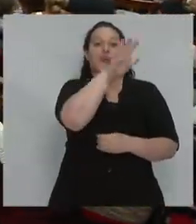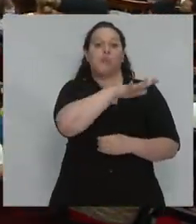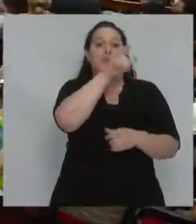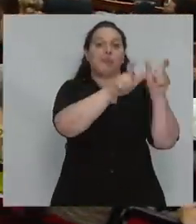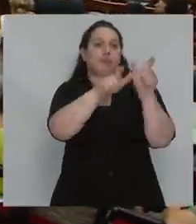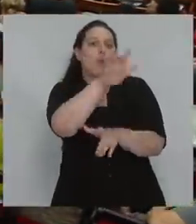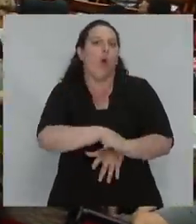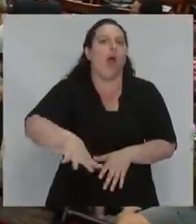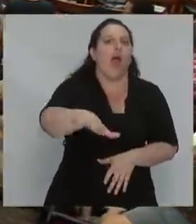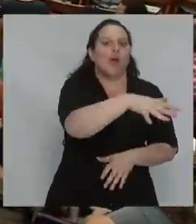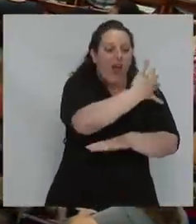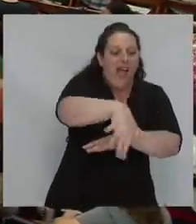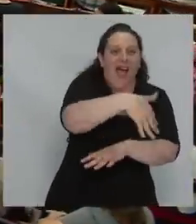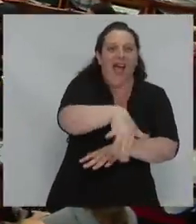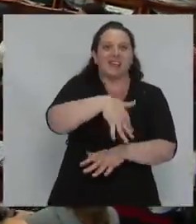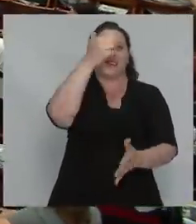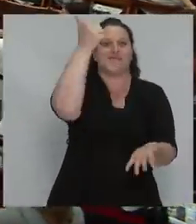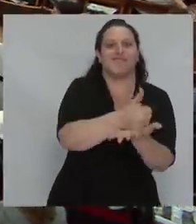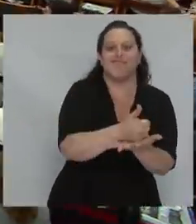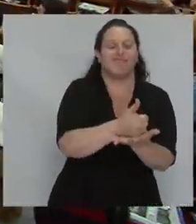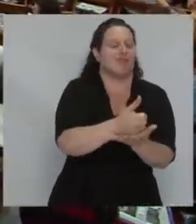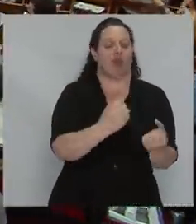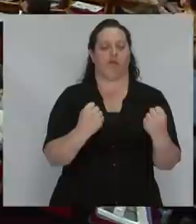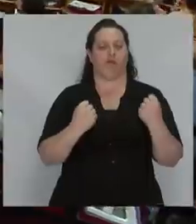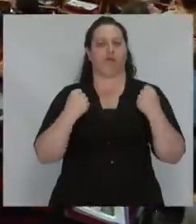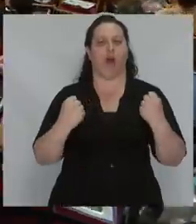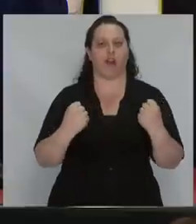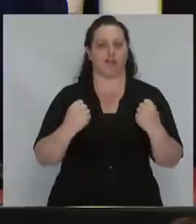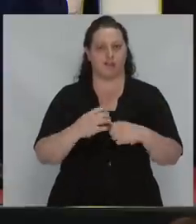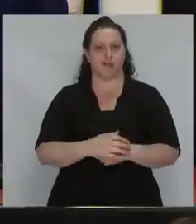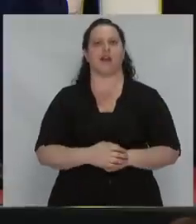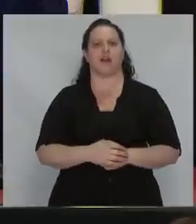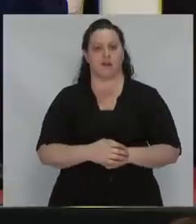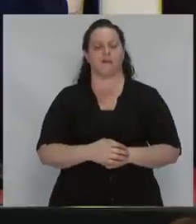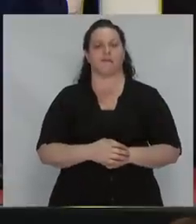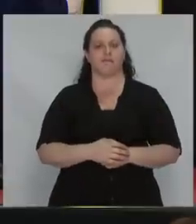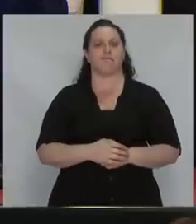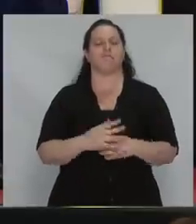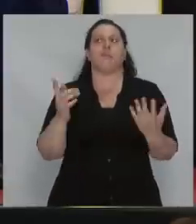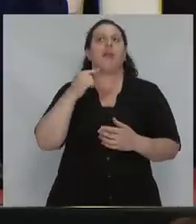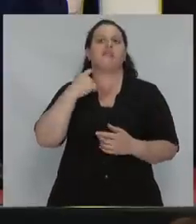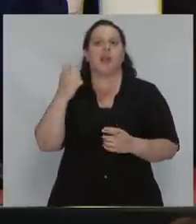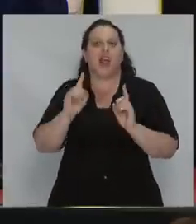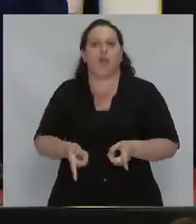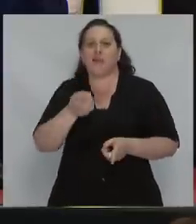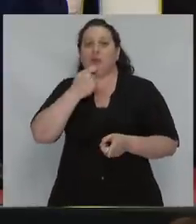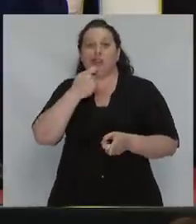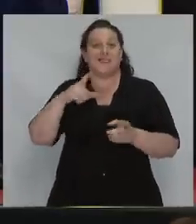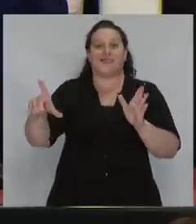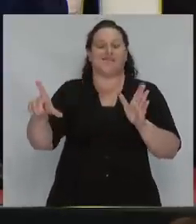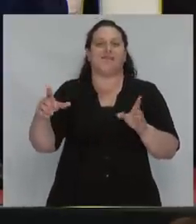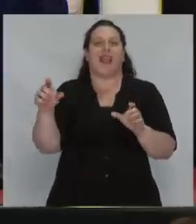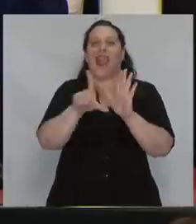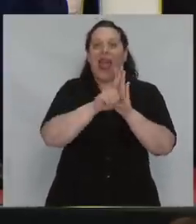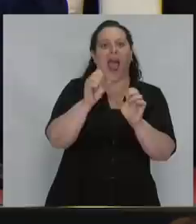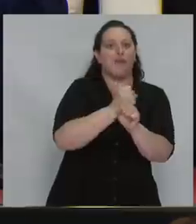elemento de fuerza que es inconmovible. En España nos pasa. No somos capaces de colar una ley si no está la gente en la